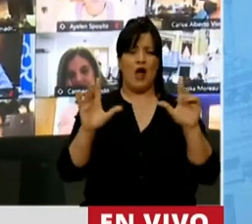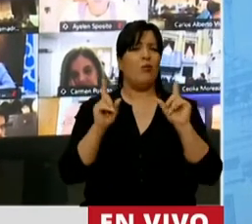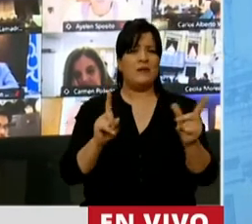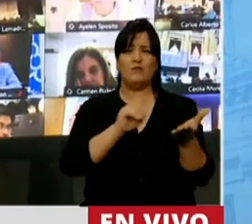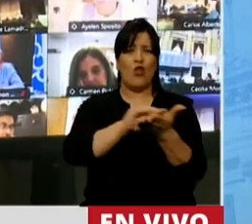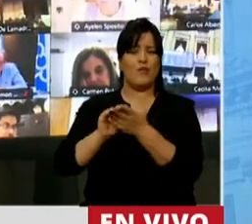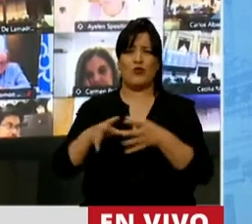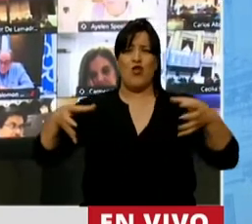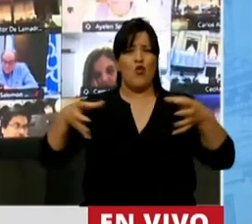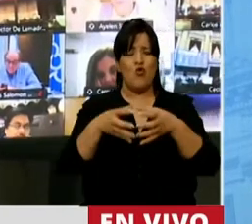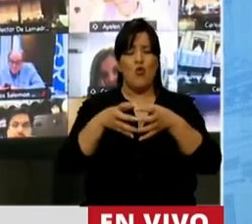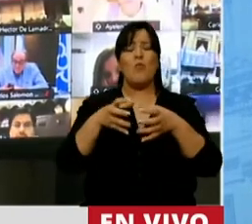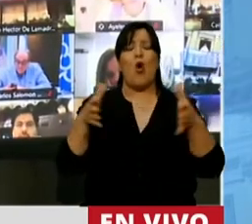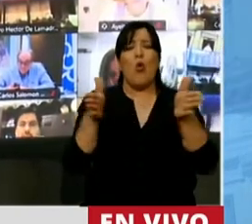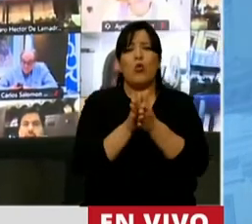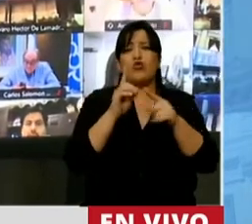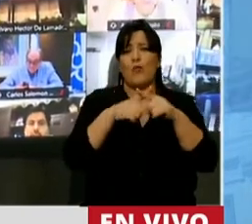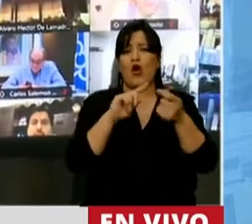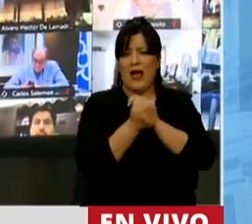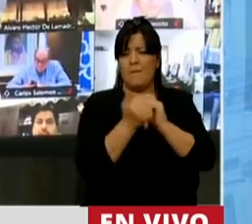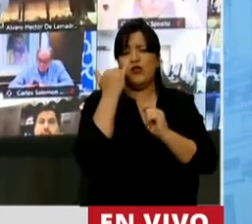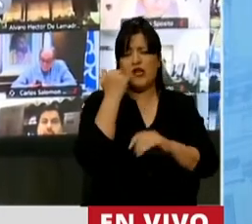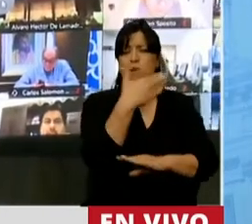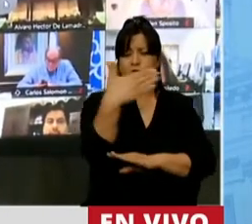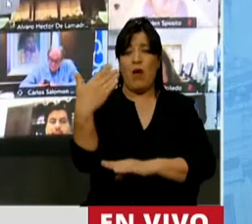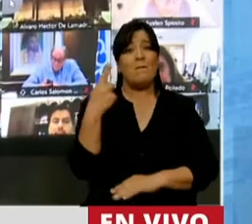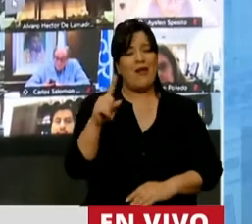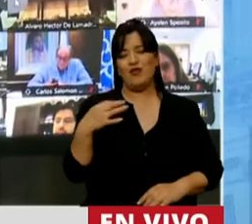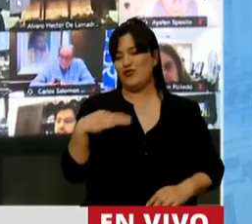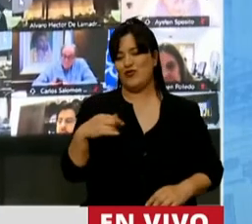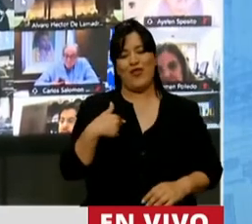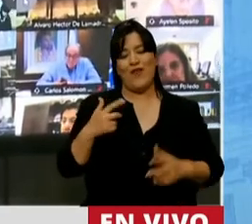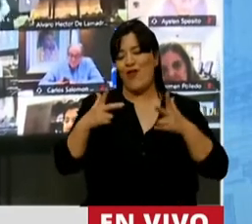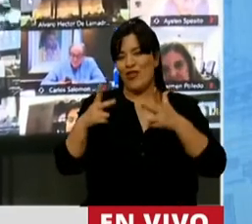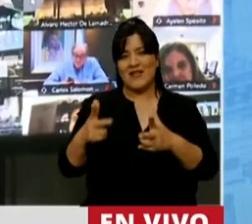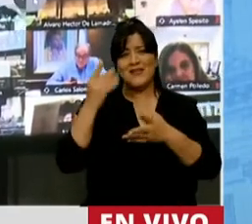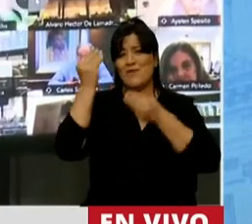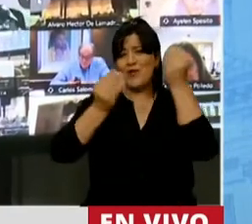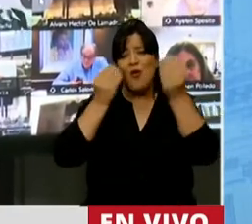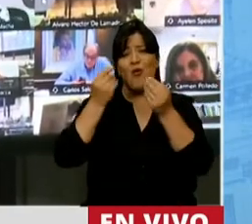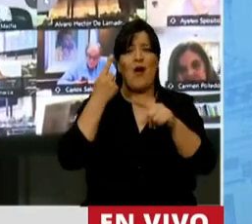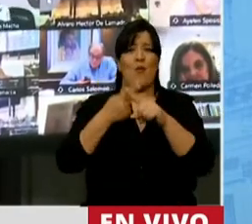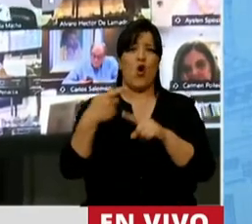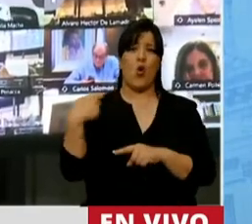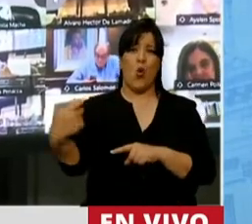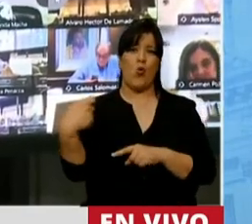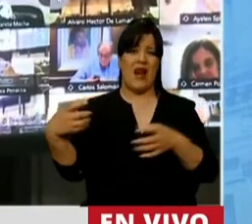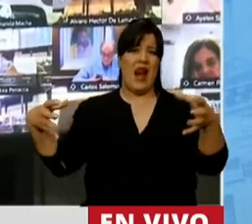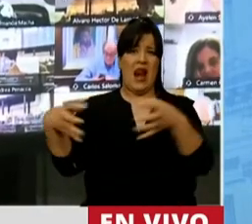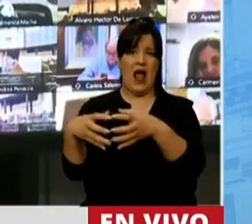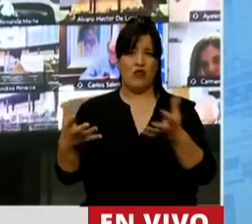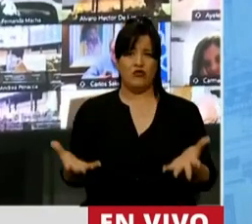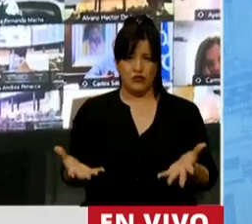diputados de Juntos por el Cambio. Pero no puedo dejar de hacer mención a mi preocupación sobre nuestros jubilados. No está